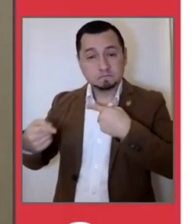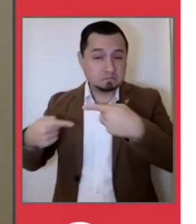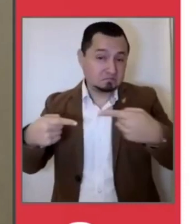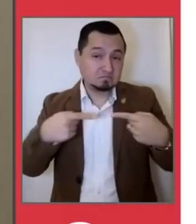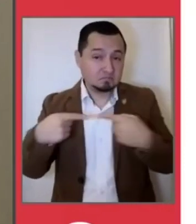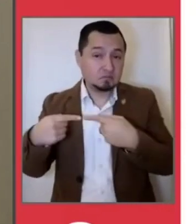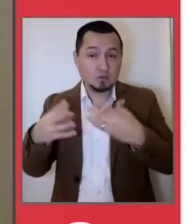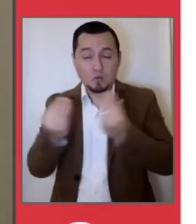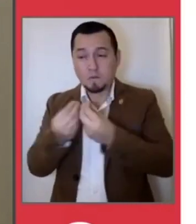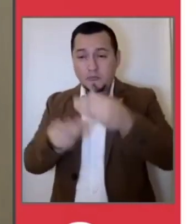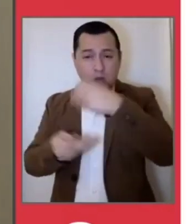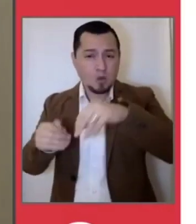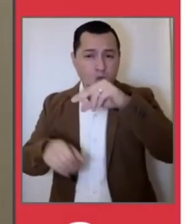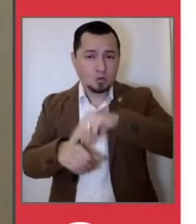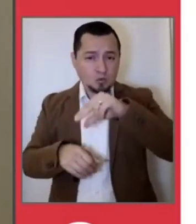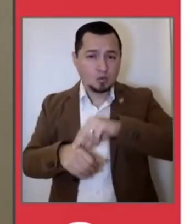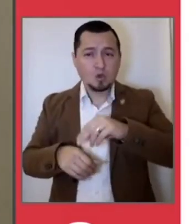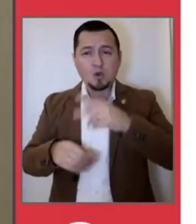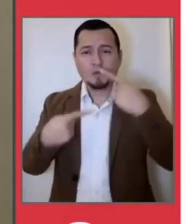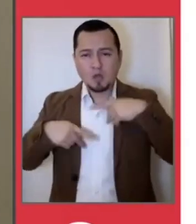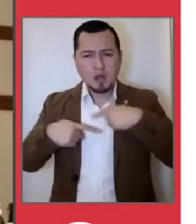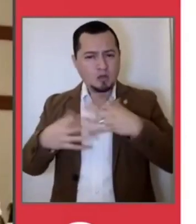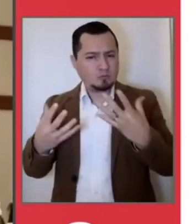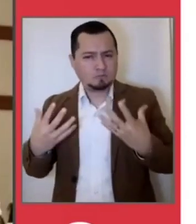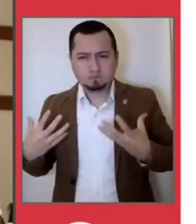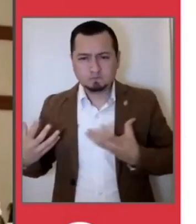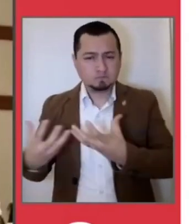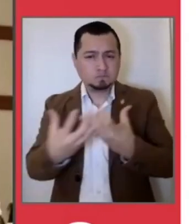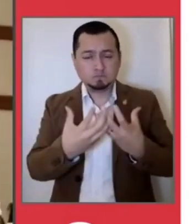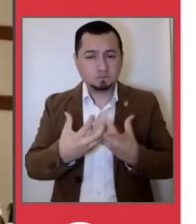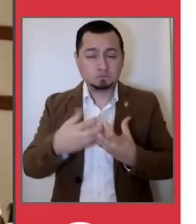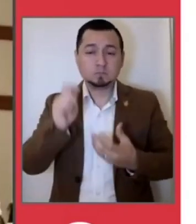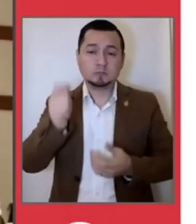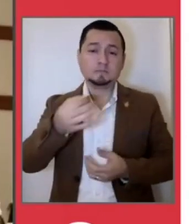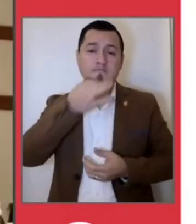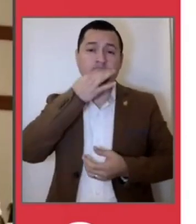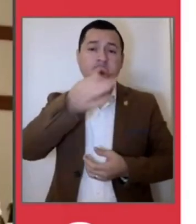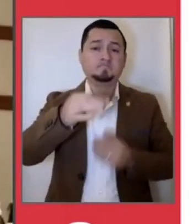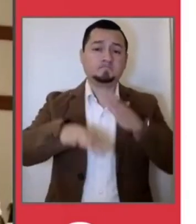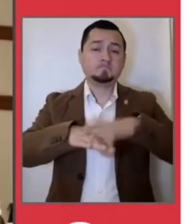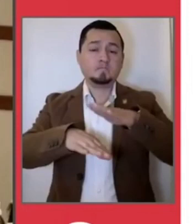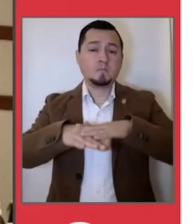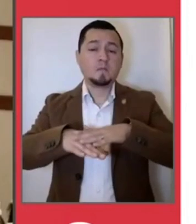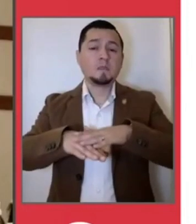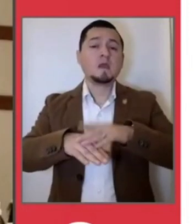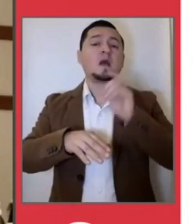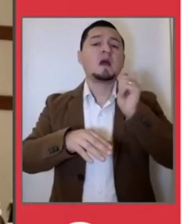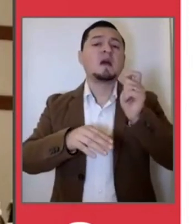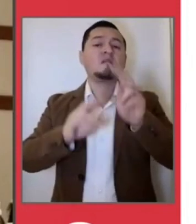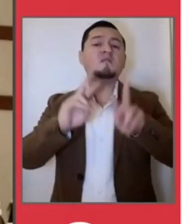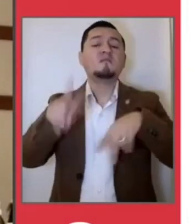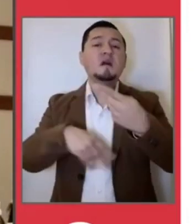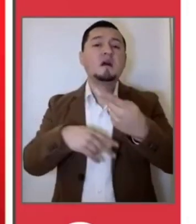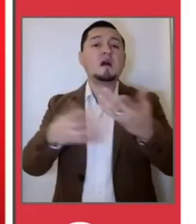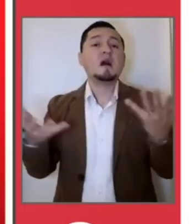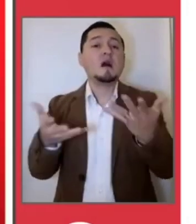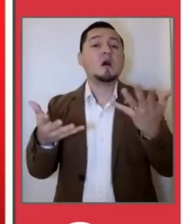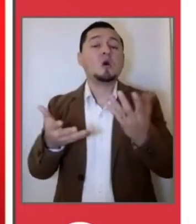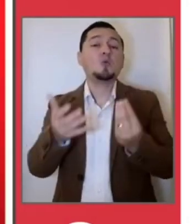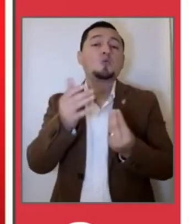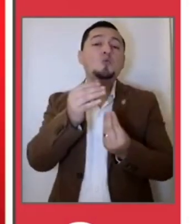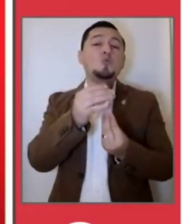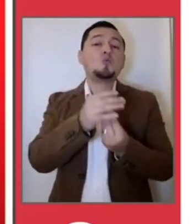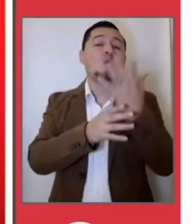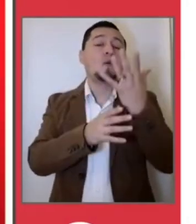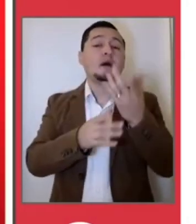y hablo a nombre de todos los que la integramos, queremos anunciar las nuevas medidas de contención que